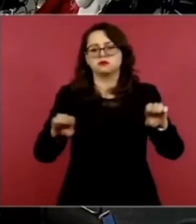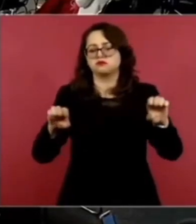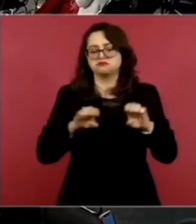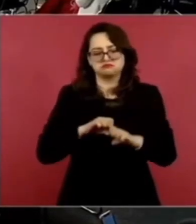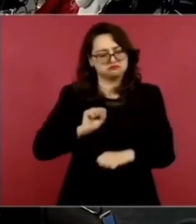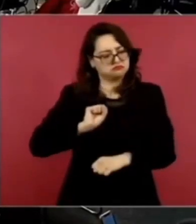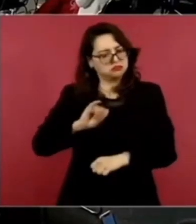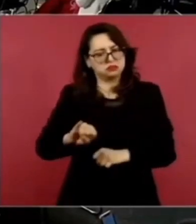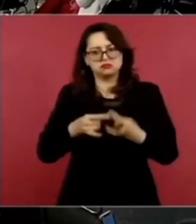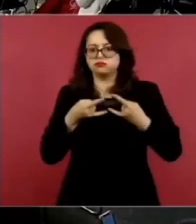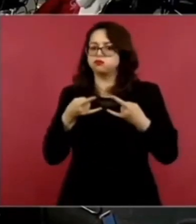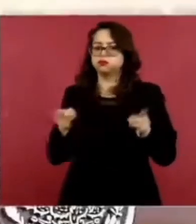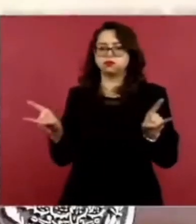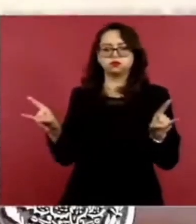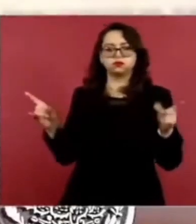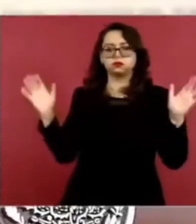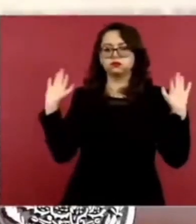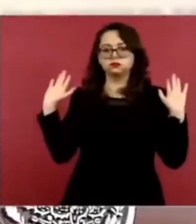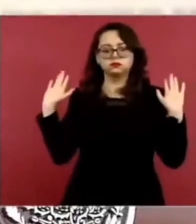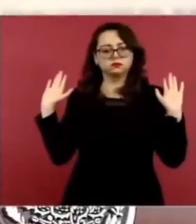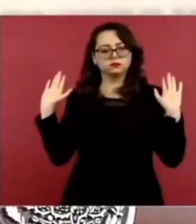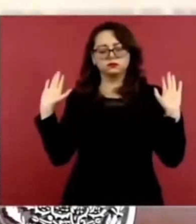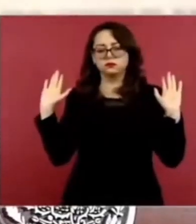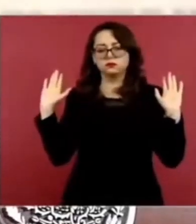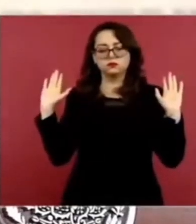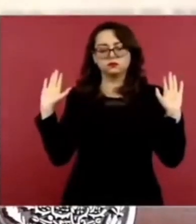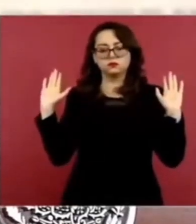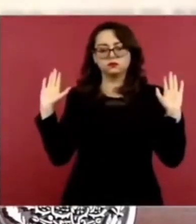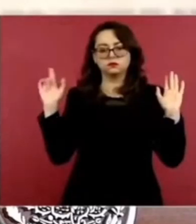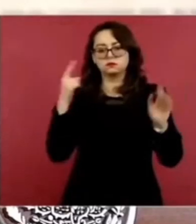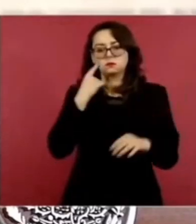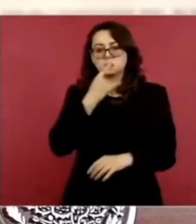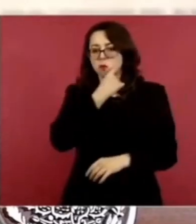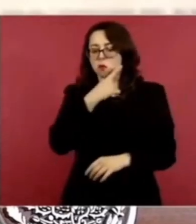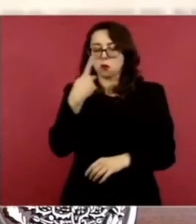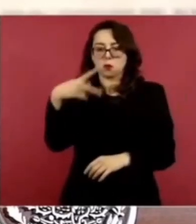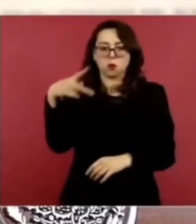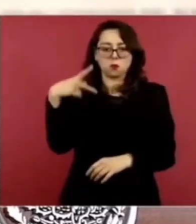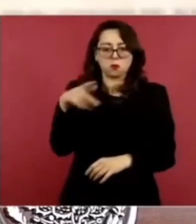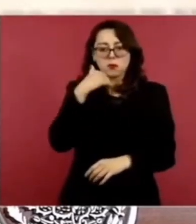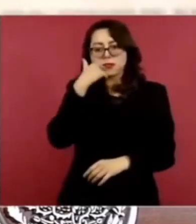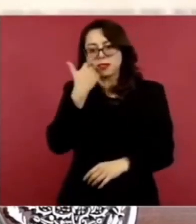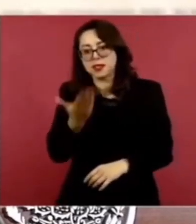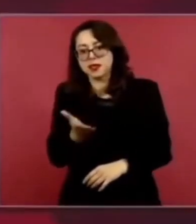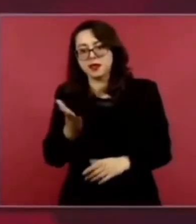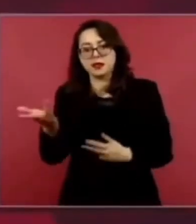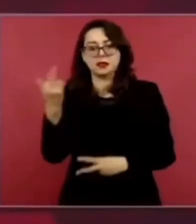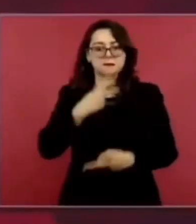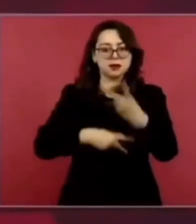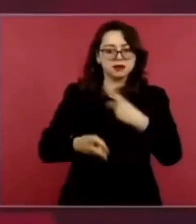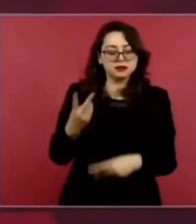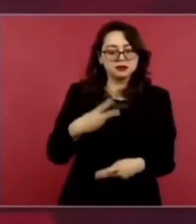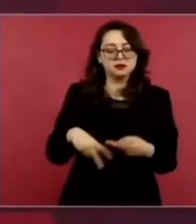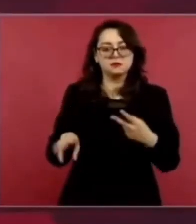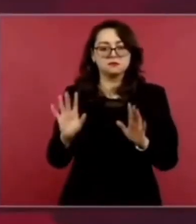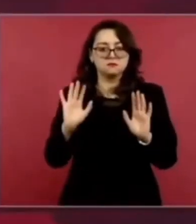pensando en otros asuntos, otros planes.